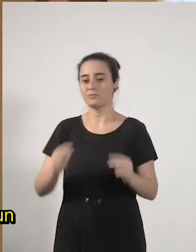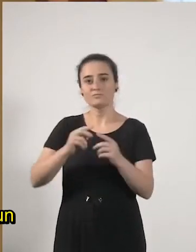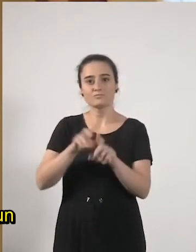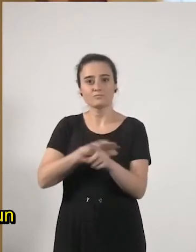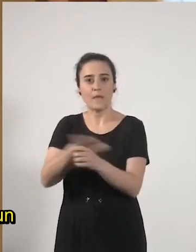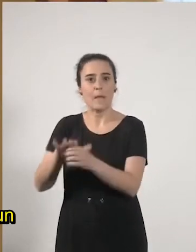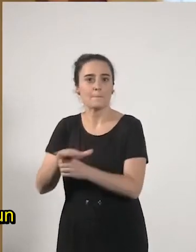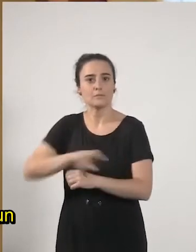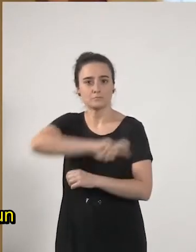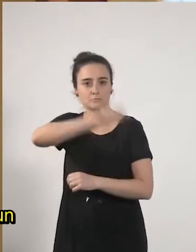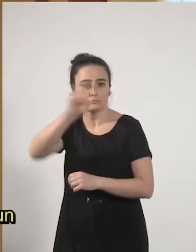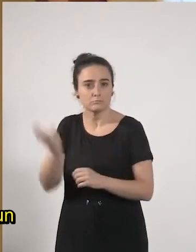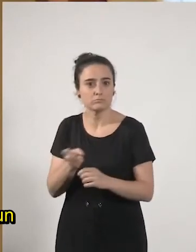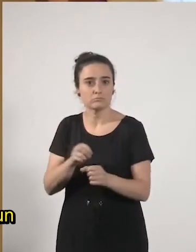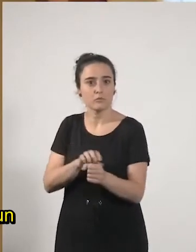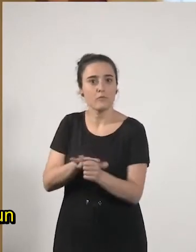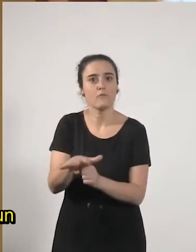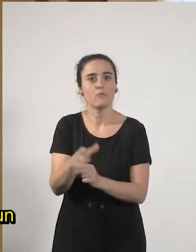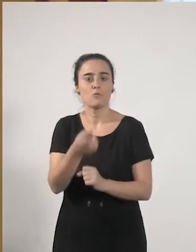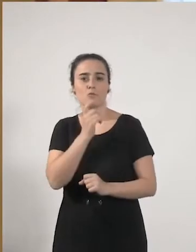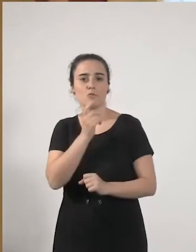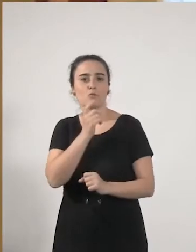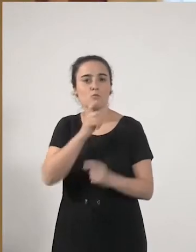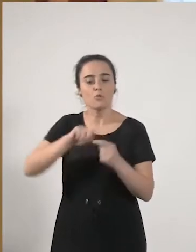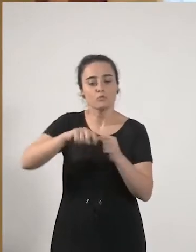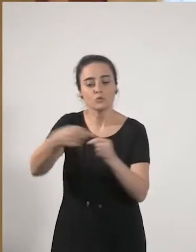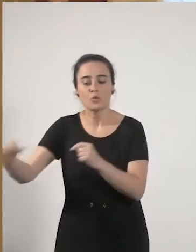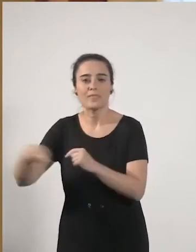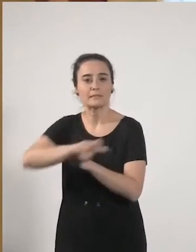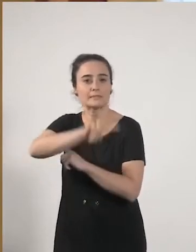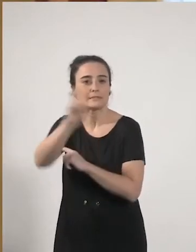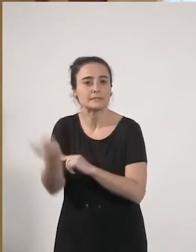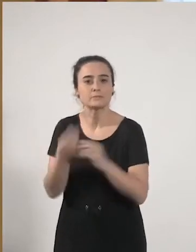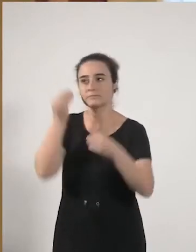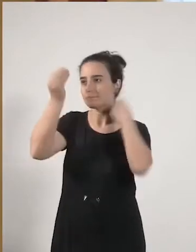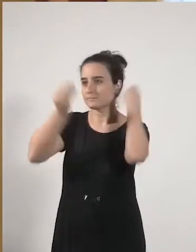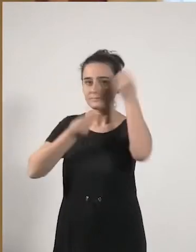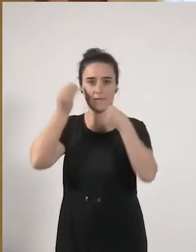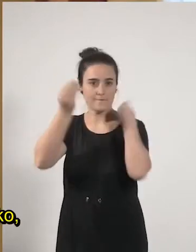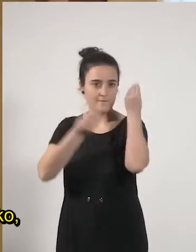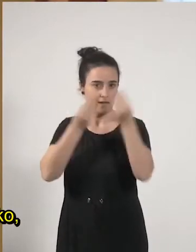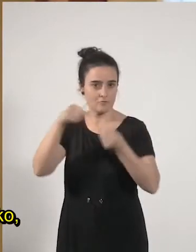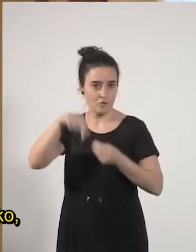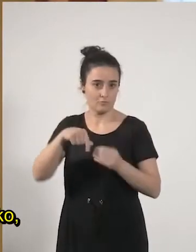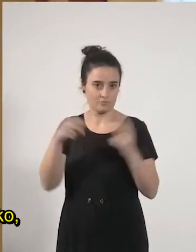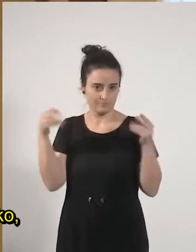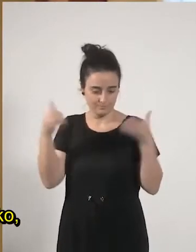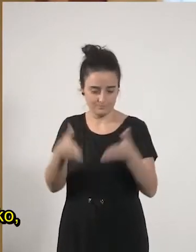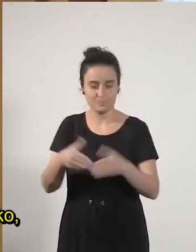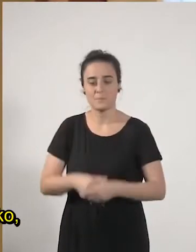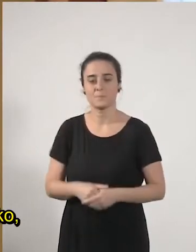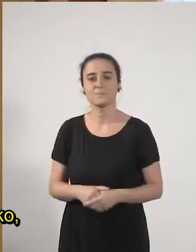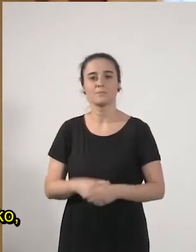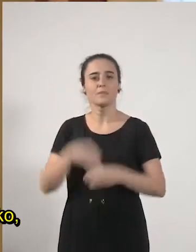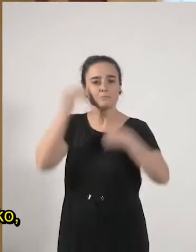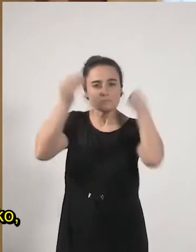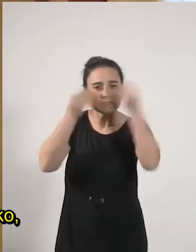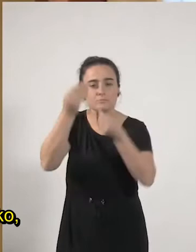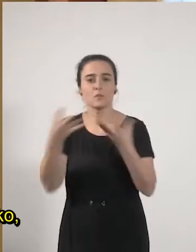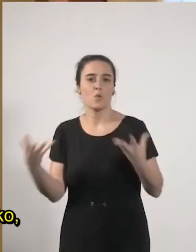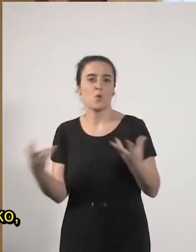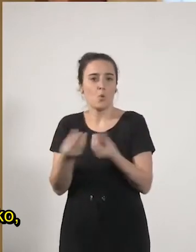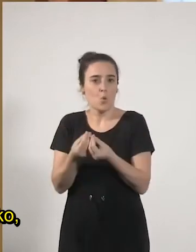askotariko ondorioen inguruan ausnarketa egiteko. Ausnarketa elkarrekin parte